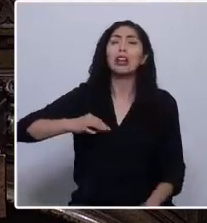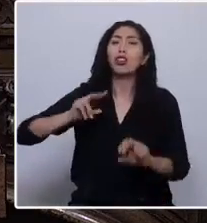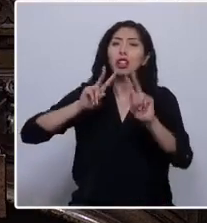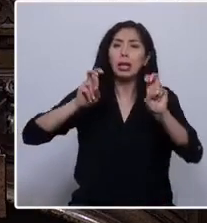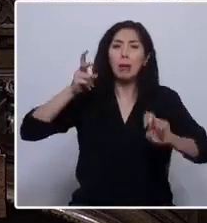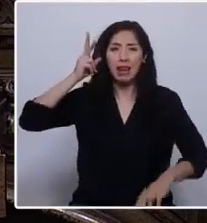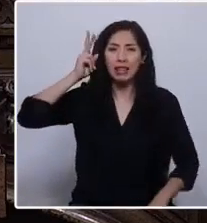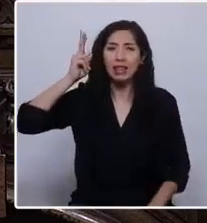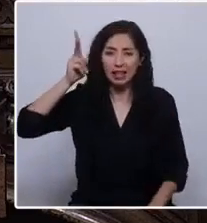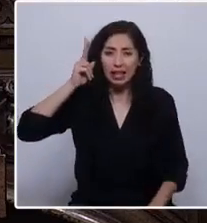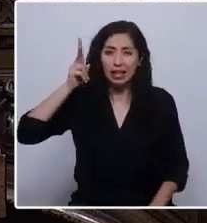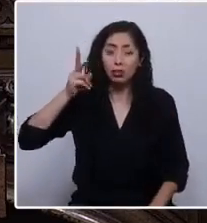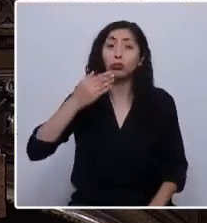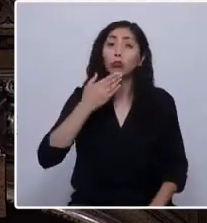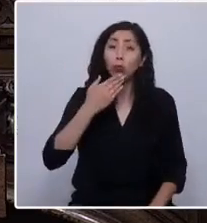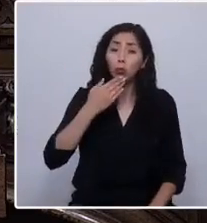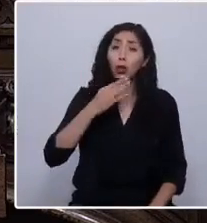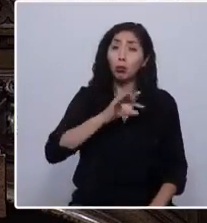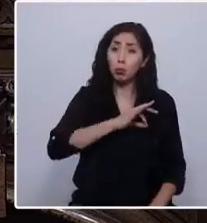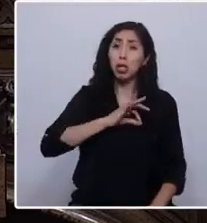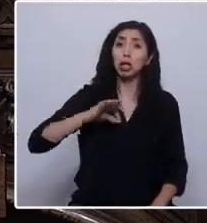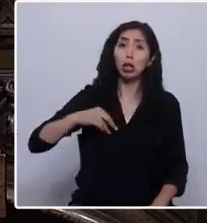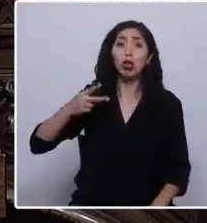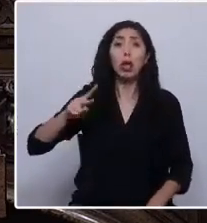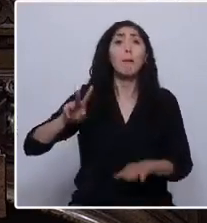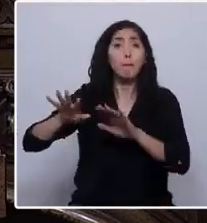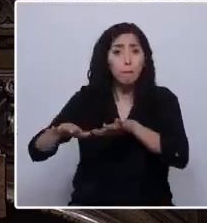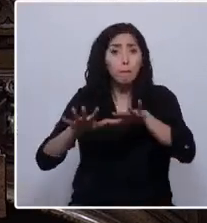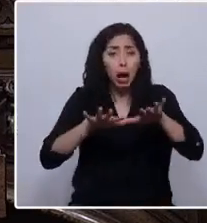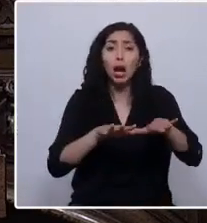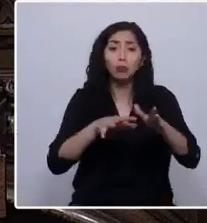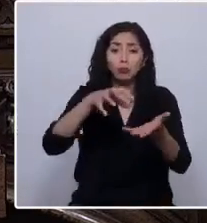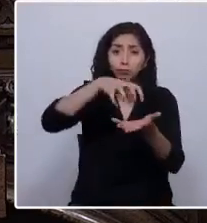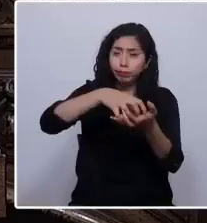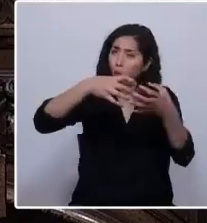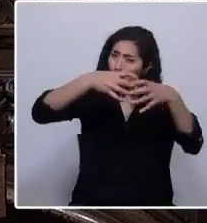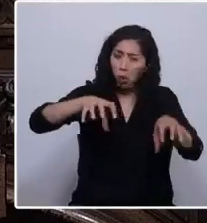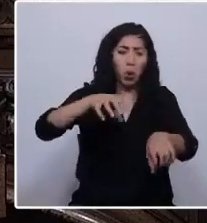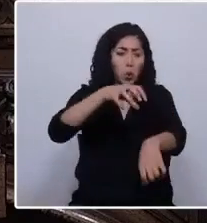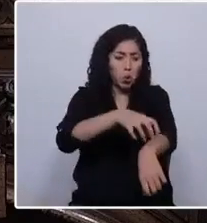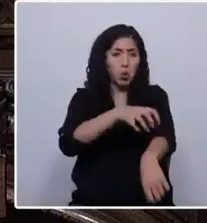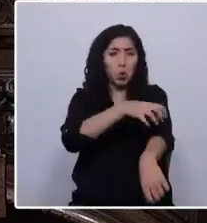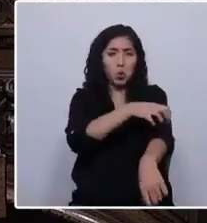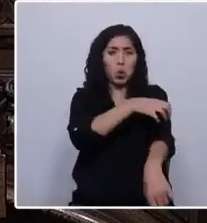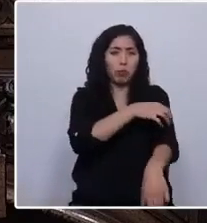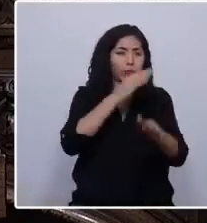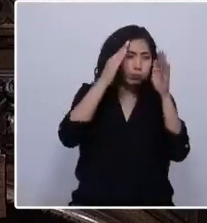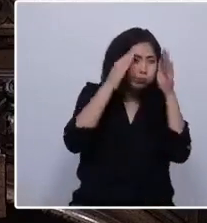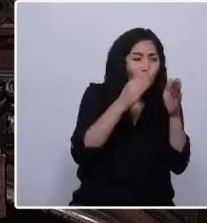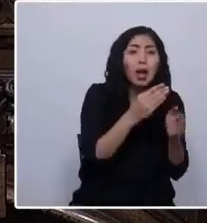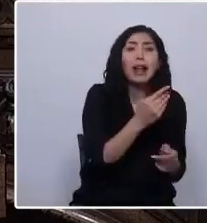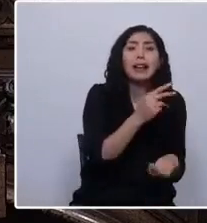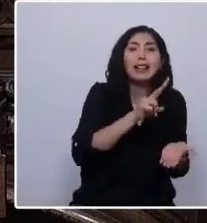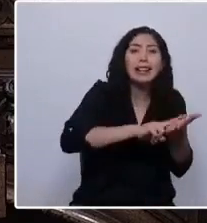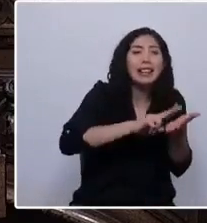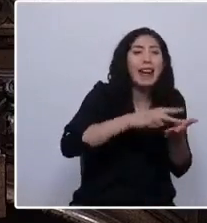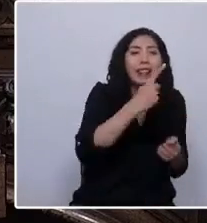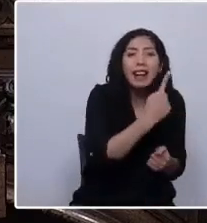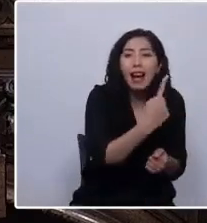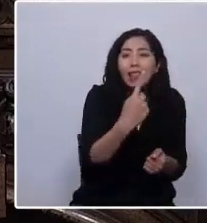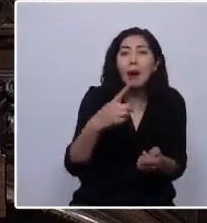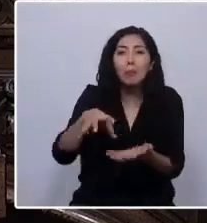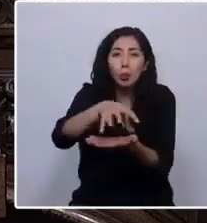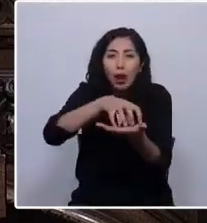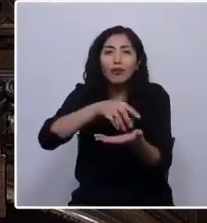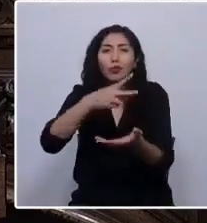y por qué no un Ministerio del Mar, descentralizado, atingente a las realidades de cada pueblo en sus respectivas regiones y